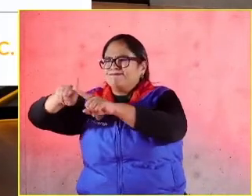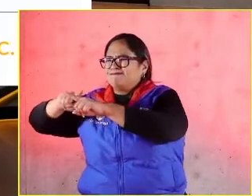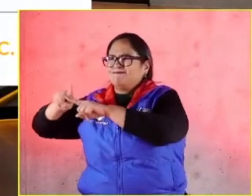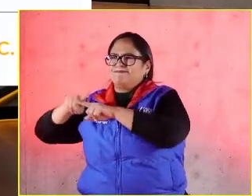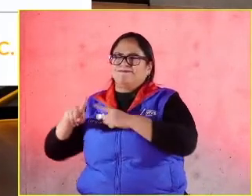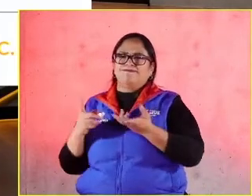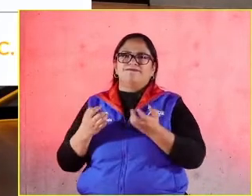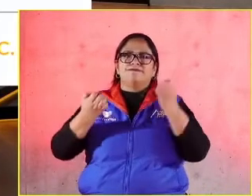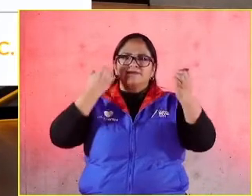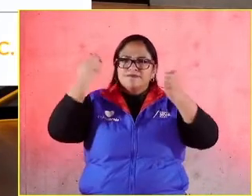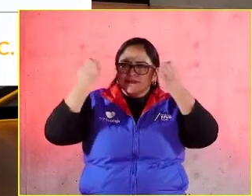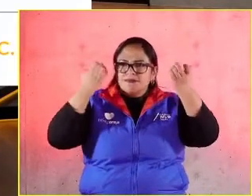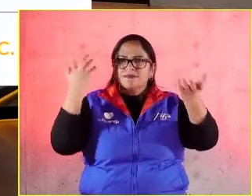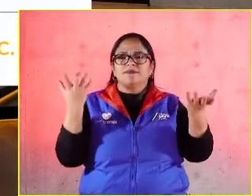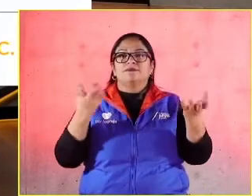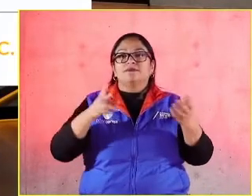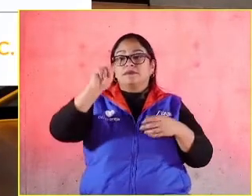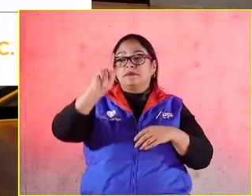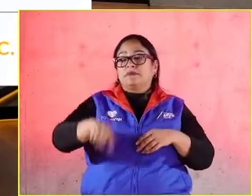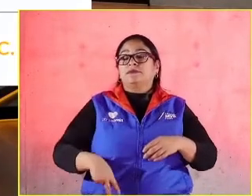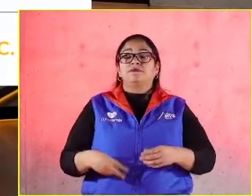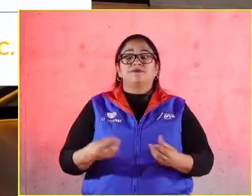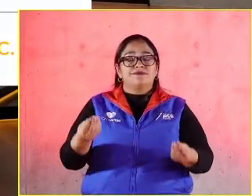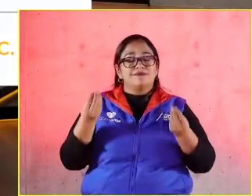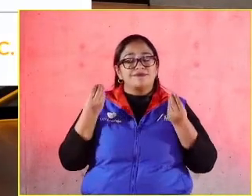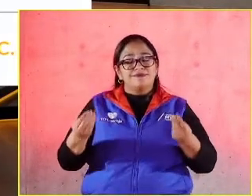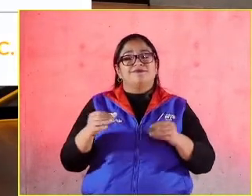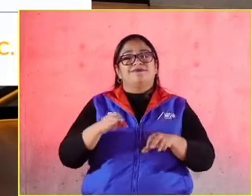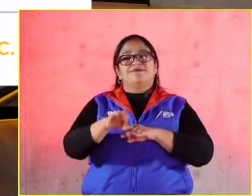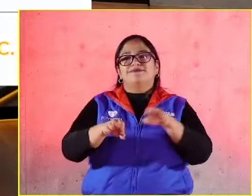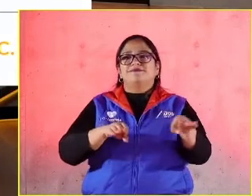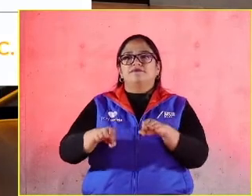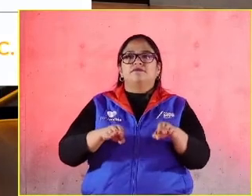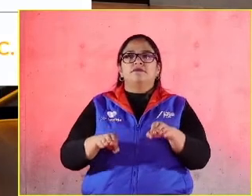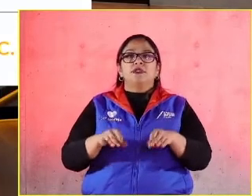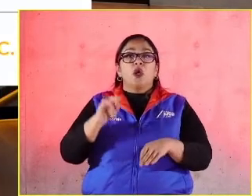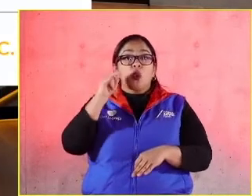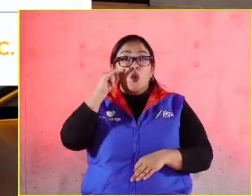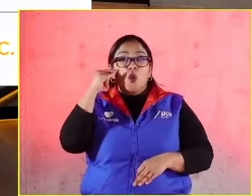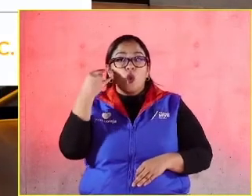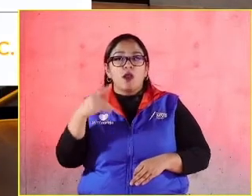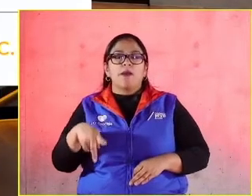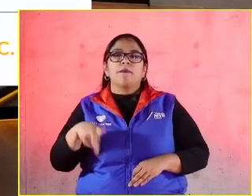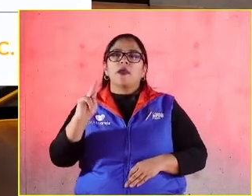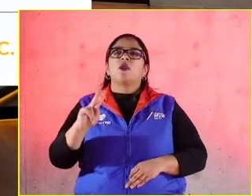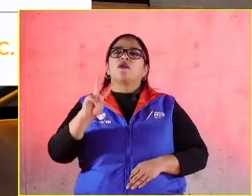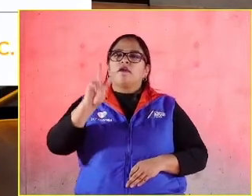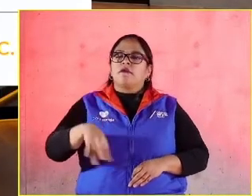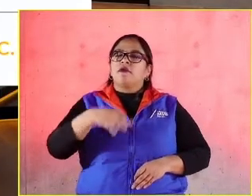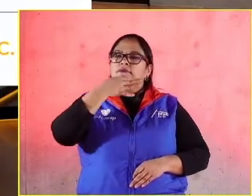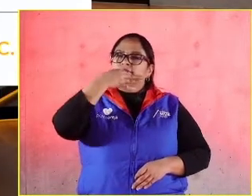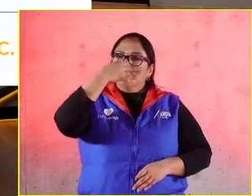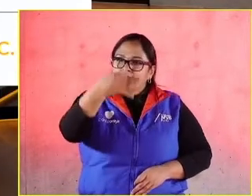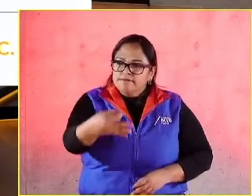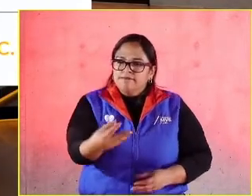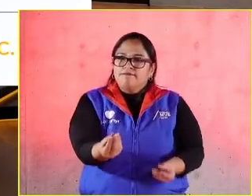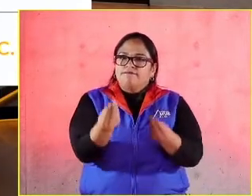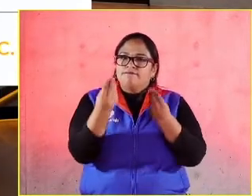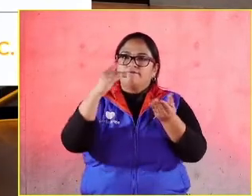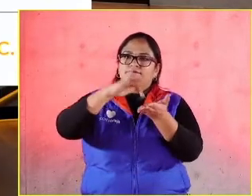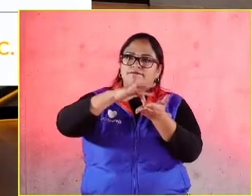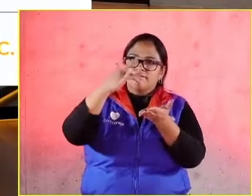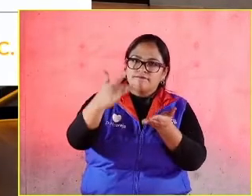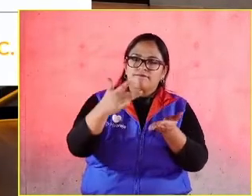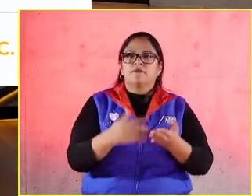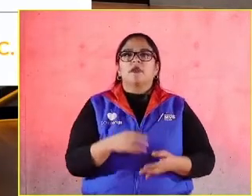las exposiciones magistrales, es un trabajo que no se ve, pero los tengo que agradecer mucho a todo el equipo